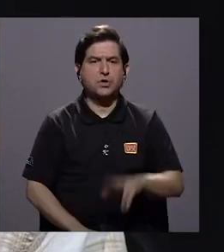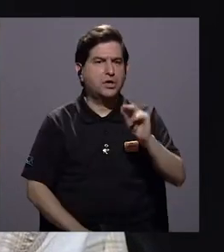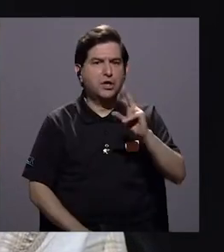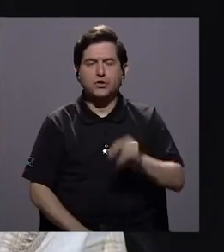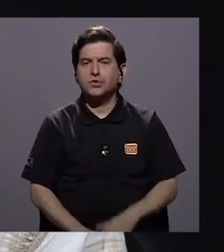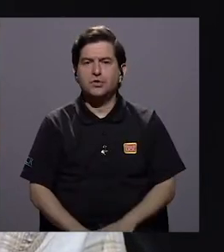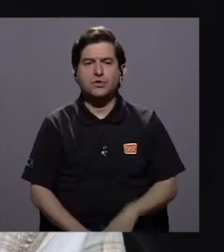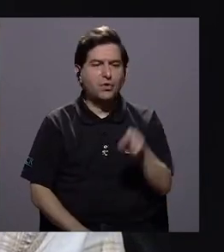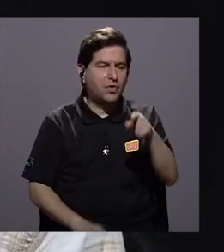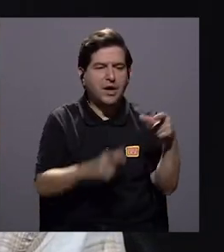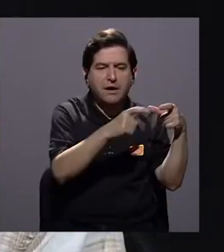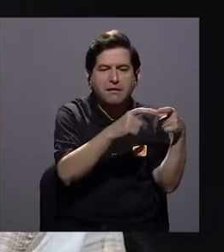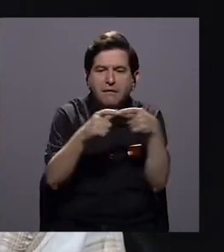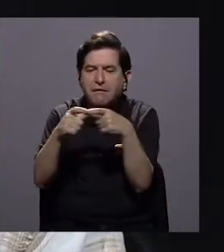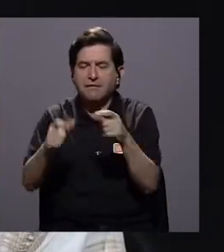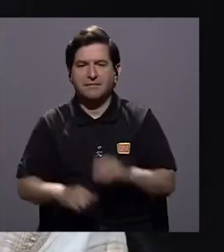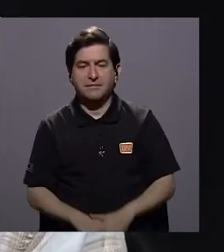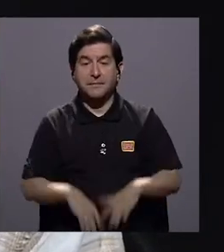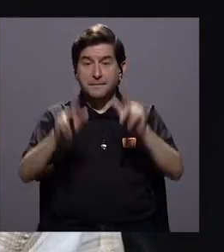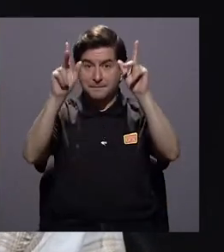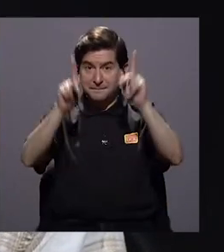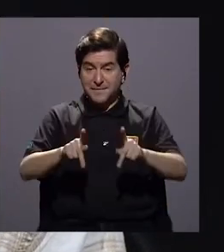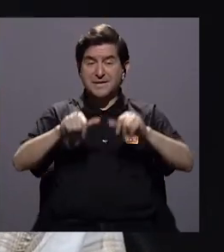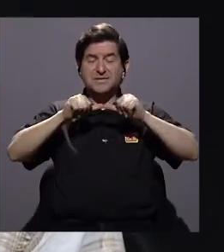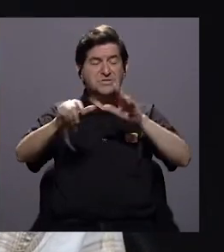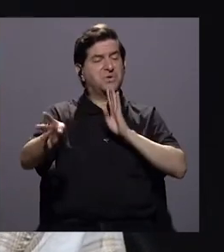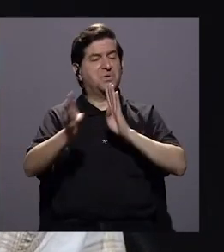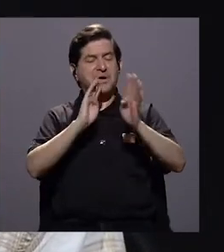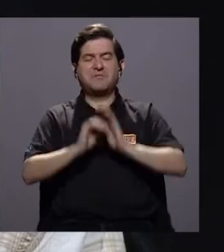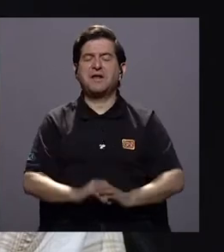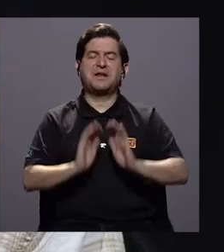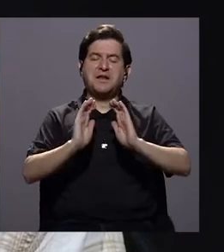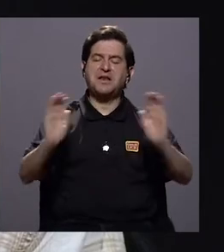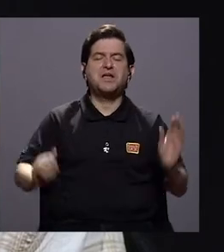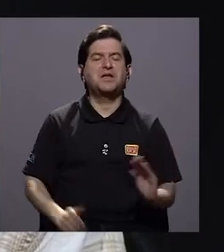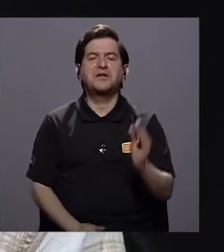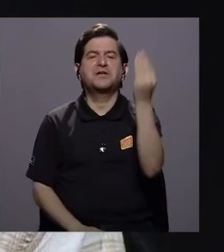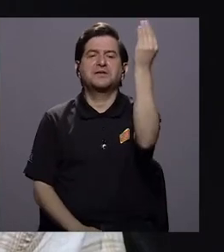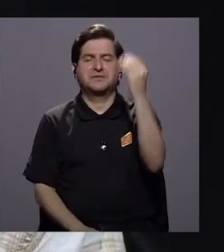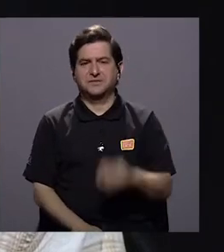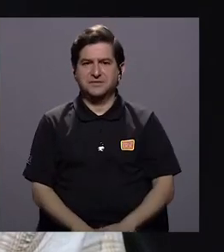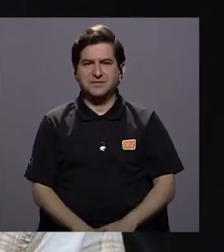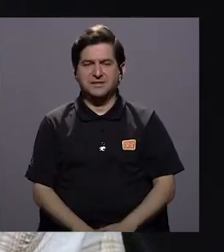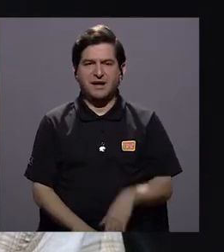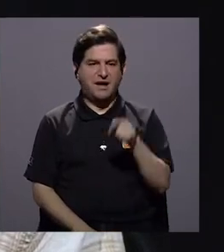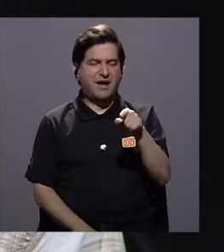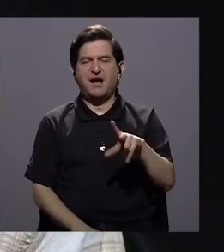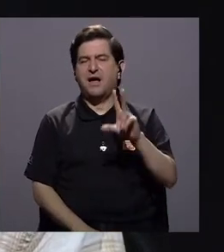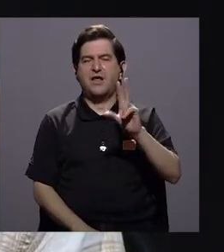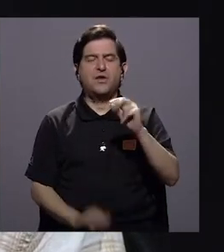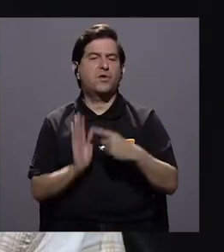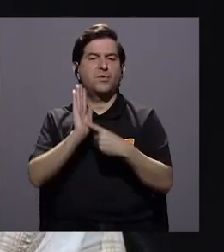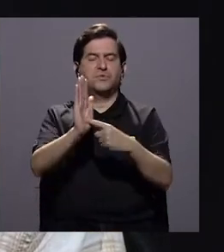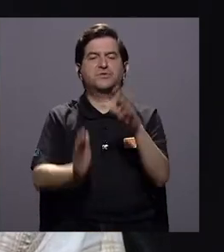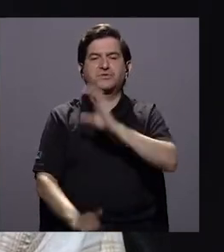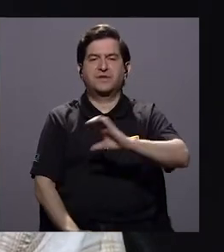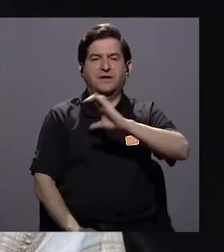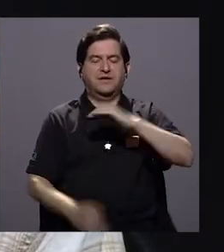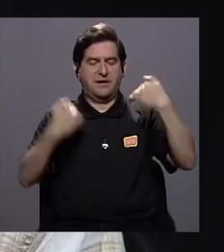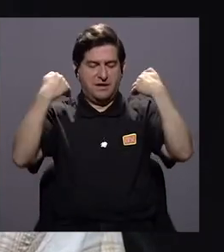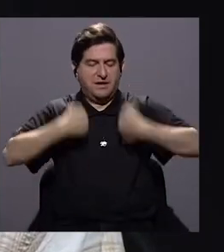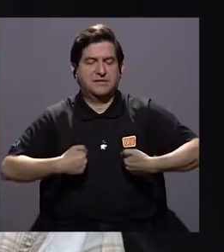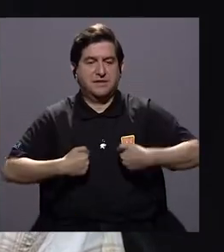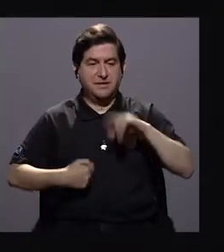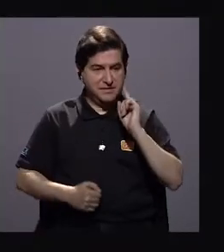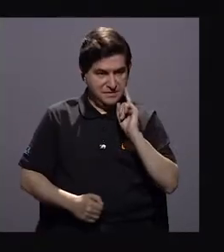no se aplica a segmentos. Y entonces la gente sigue hablando de niñez y adolescencia precisamente para no descubrir el rojo humano que tienen